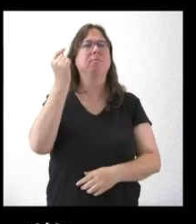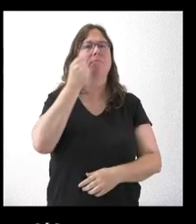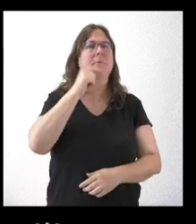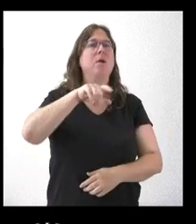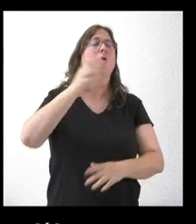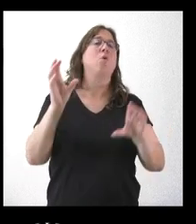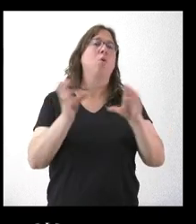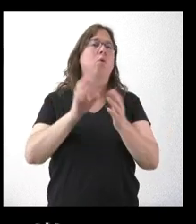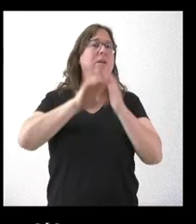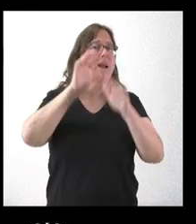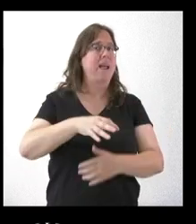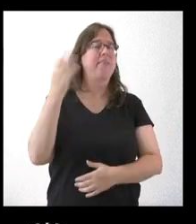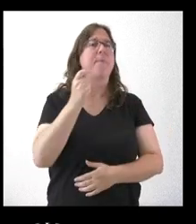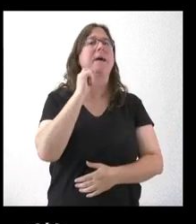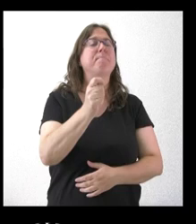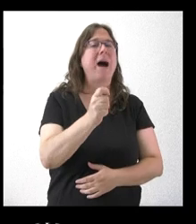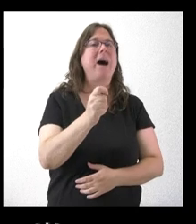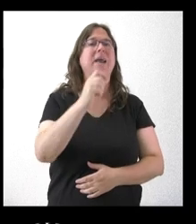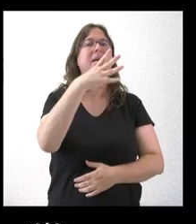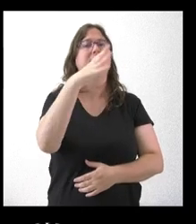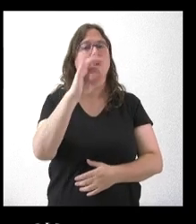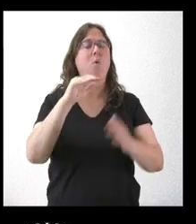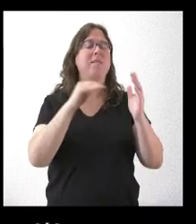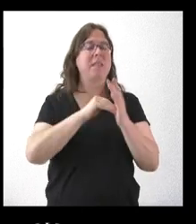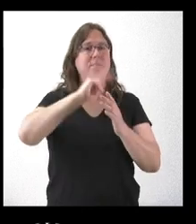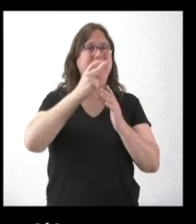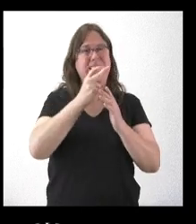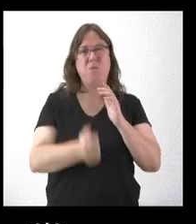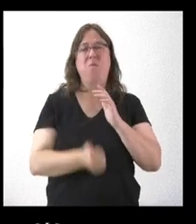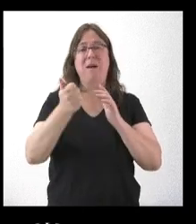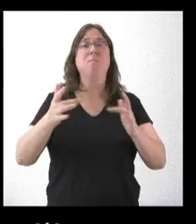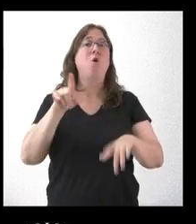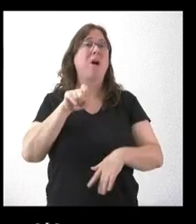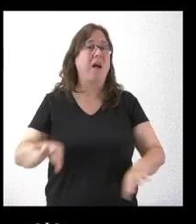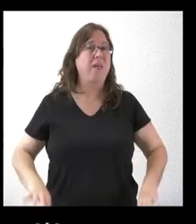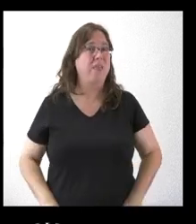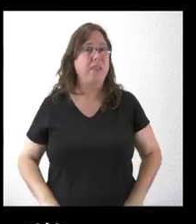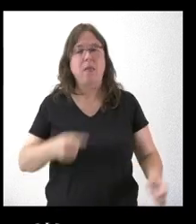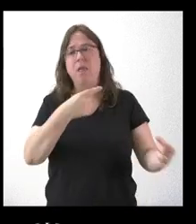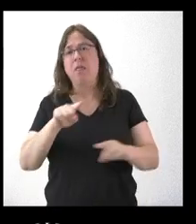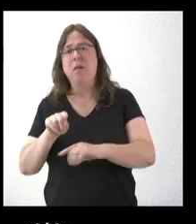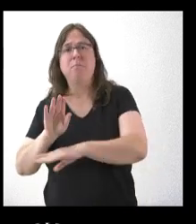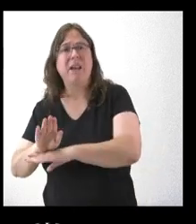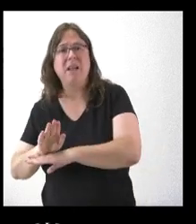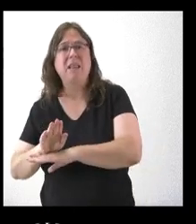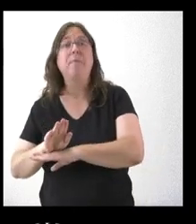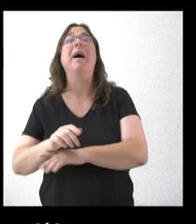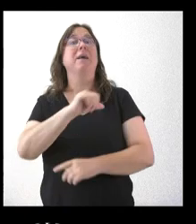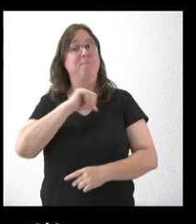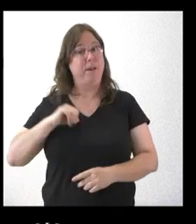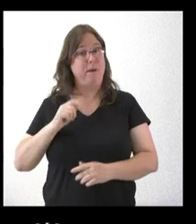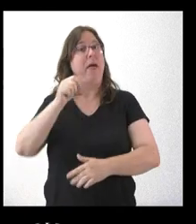afectada por cáncer de ovario, que fue derivada del SACILA paliativos y desechó la posibilidad de operarse, que sí le dieron en una clínica privada.